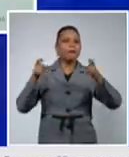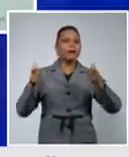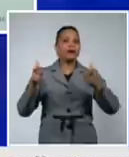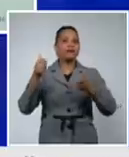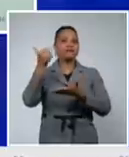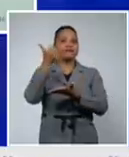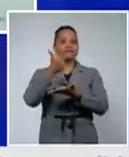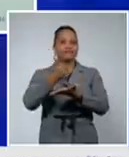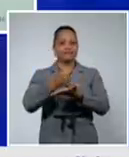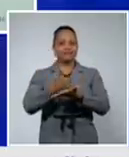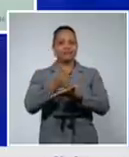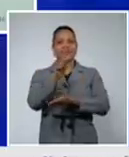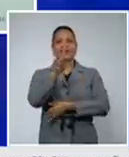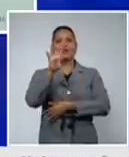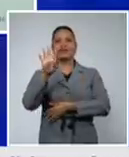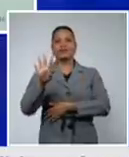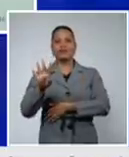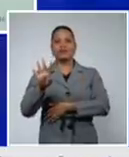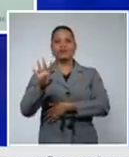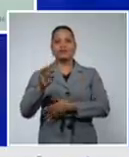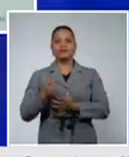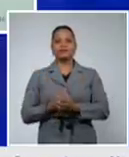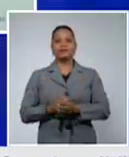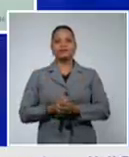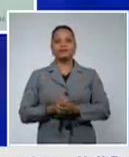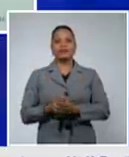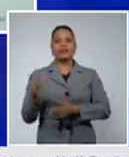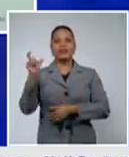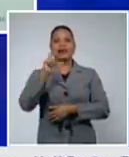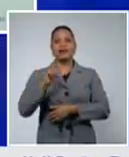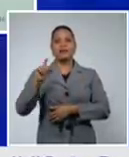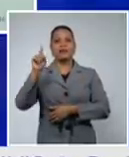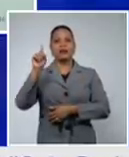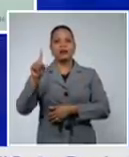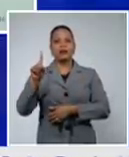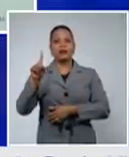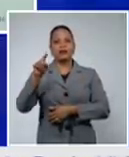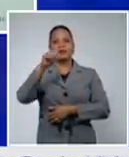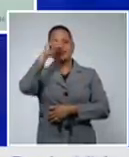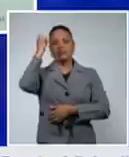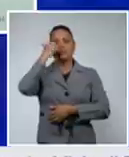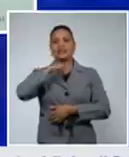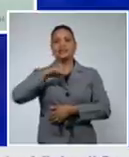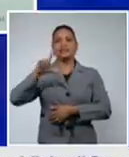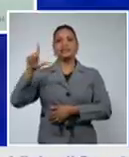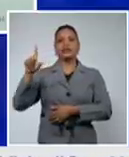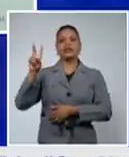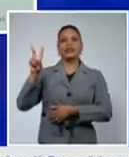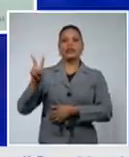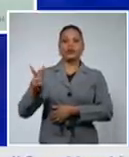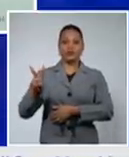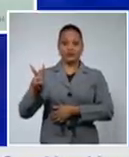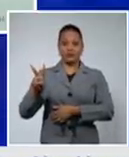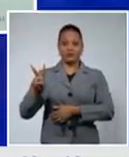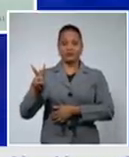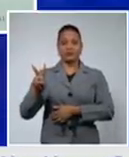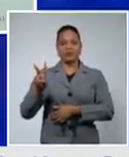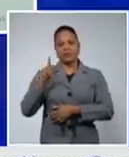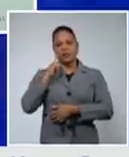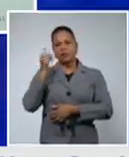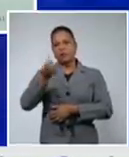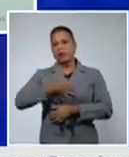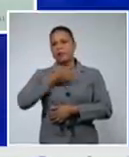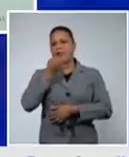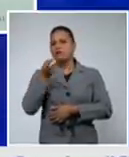municipio Cabecera 14 Caimanera 1 y El Salvador 2 y como había dicho el municipio